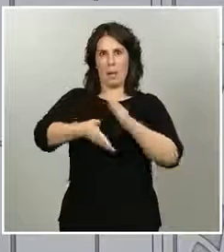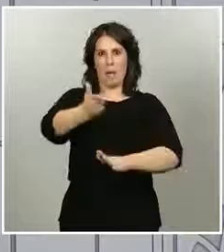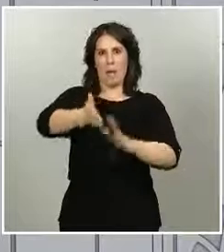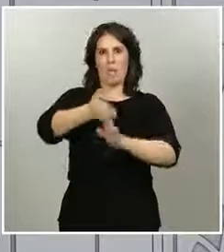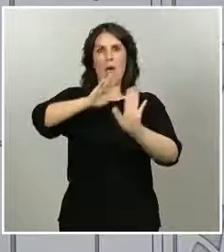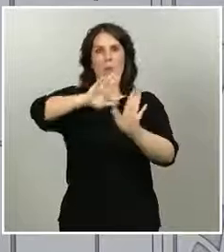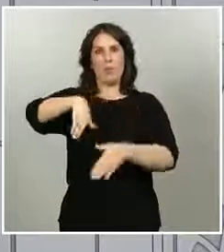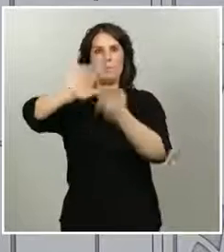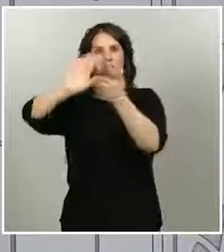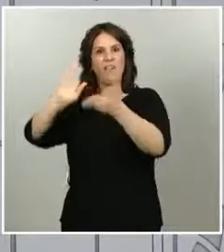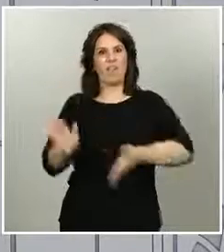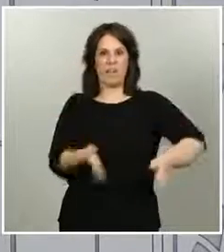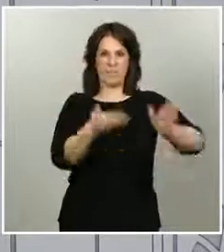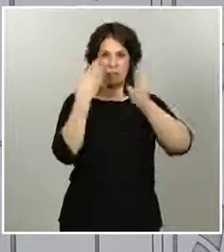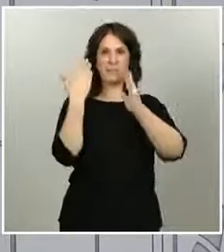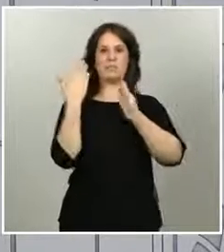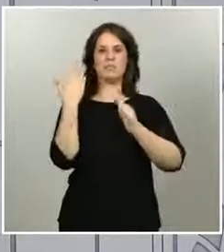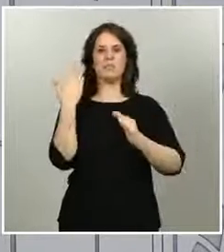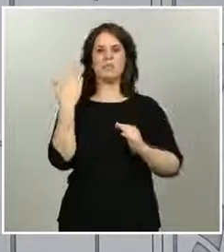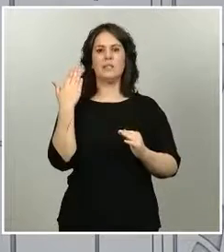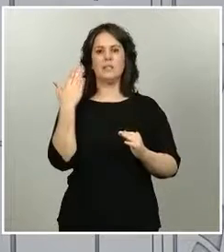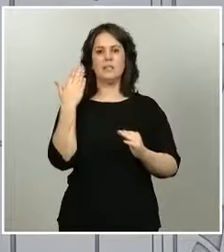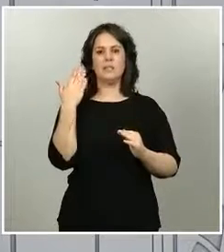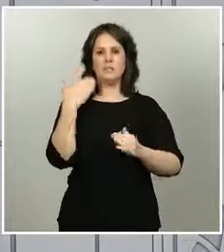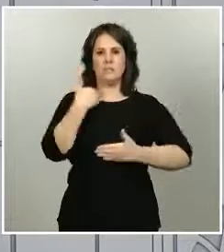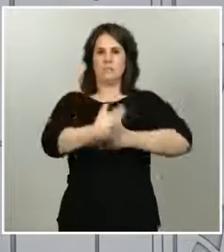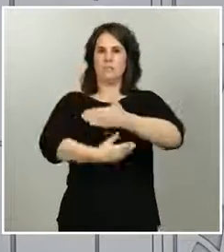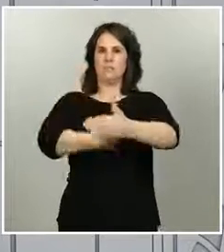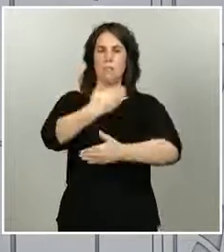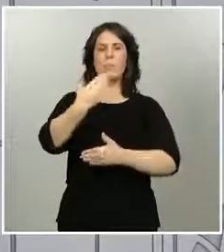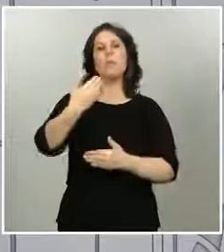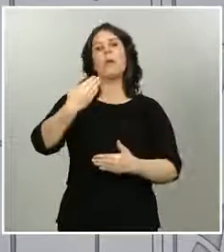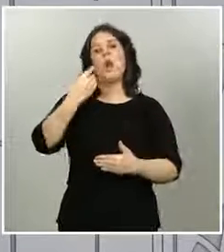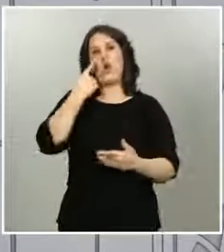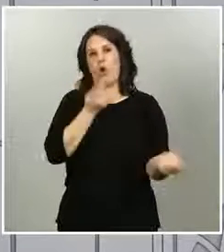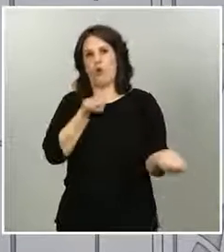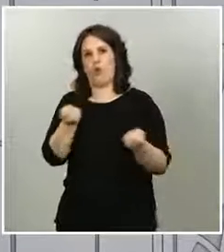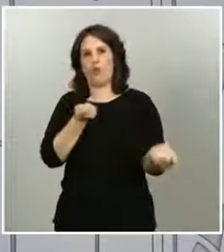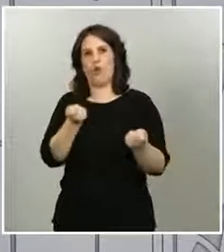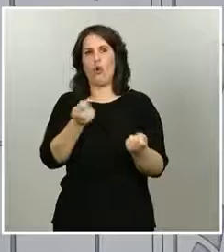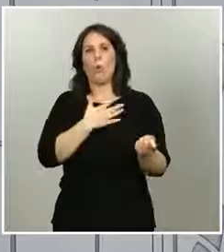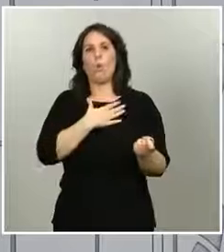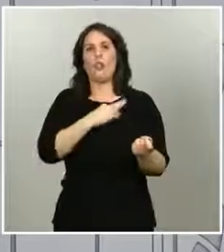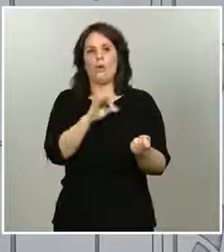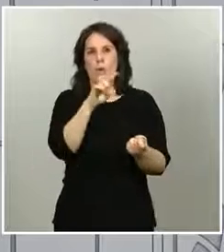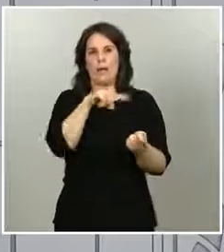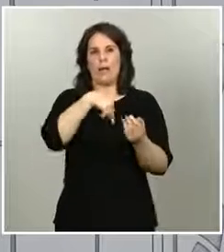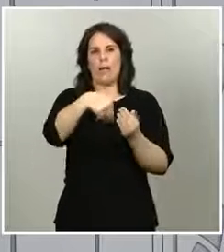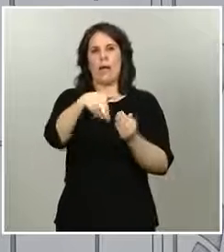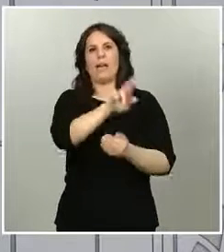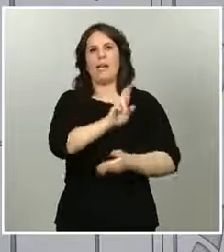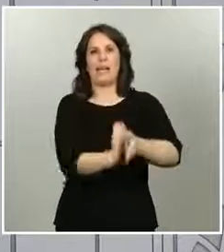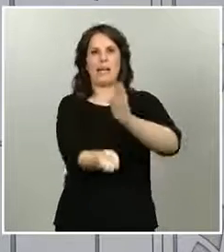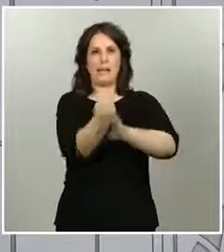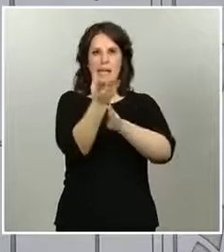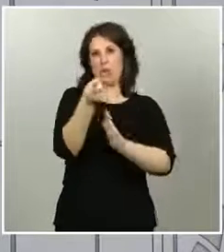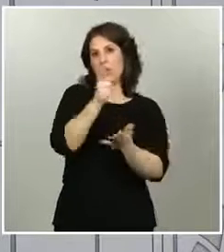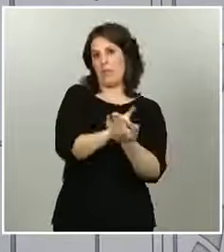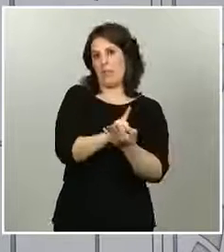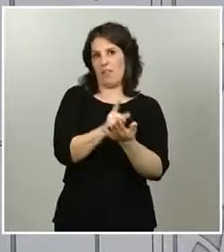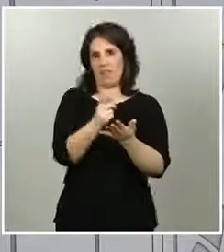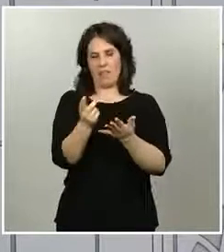periodo, tenemos que ver qué es lo que sucede con posibles rebrotes y segundas ondas, pero, al mismo tiempo, nos indican que todavía hay